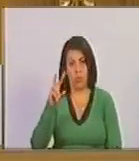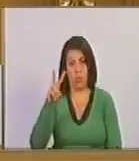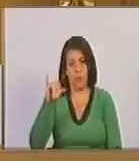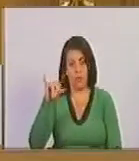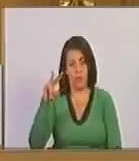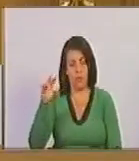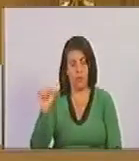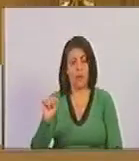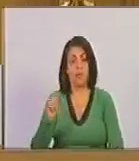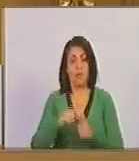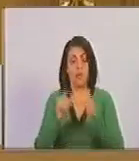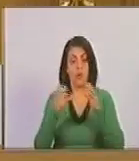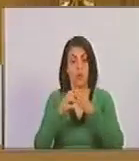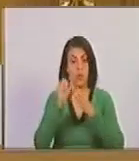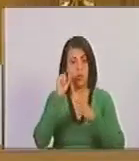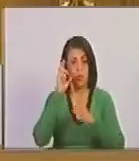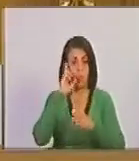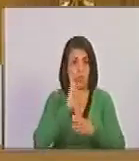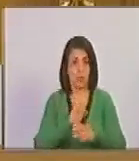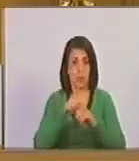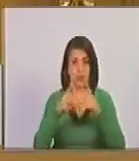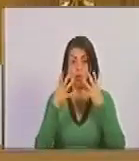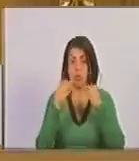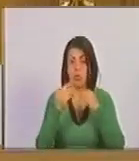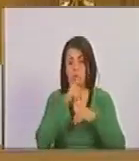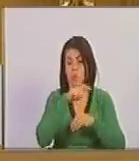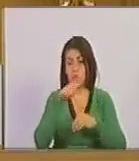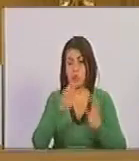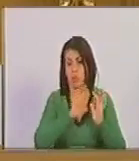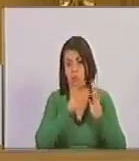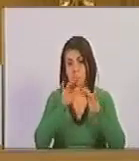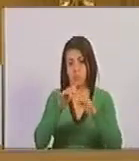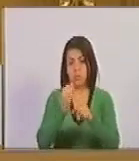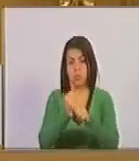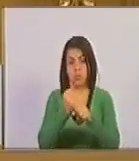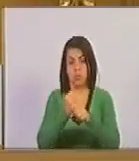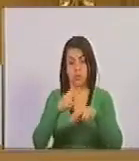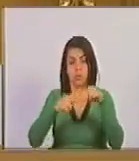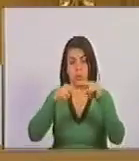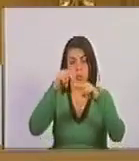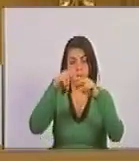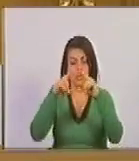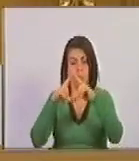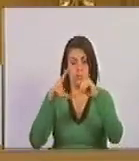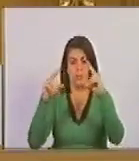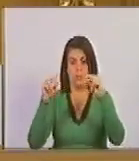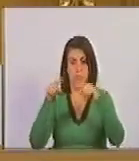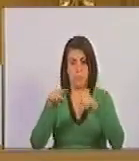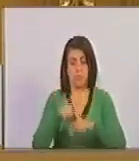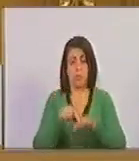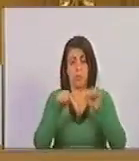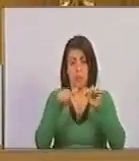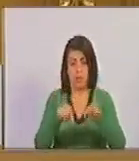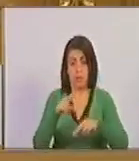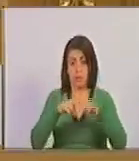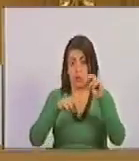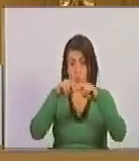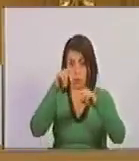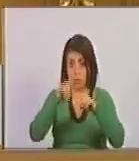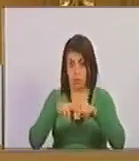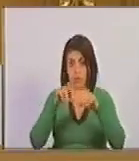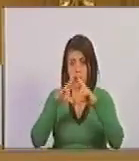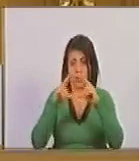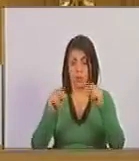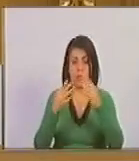brigada Simón Bolívar, que fueron miles de personas a trabajar en la reconstrucción de Nicaragua. En esa reconstrucción